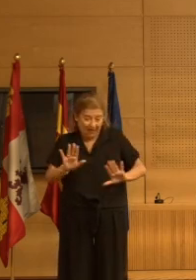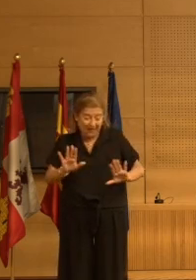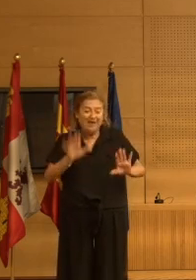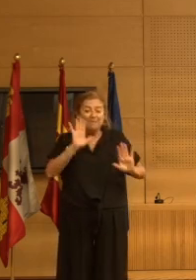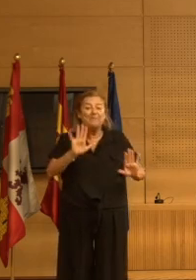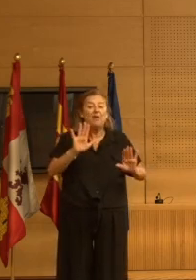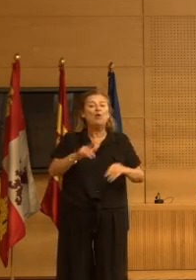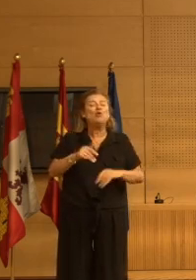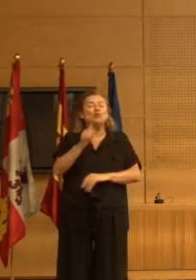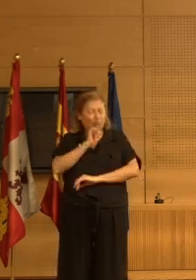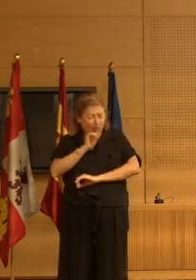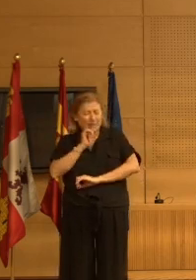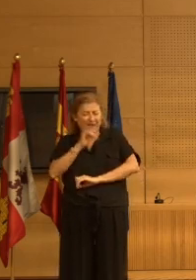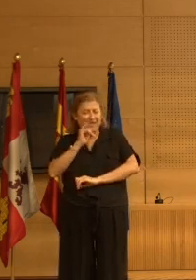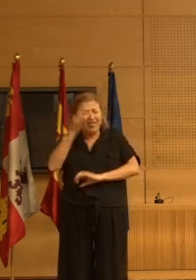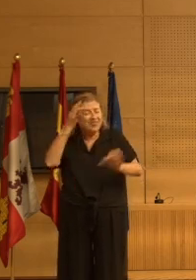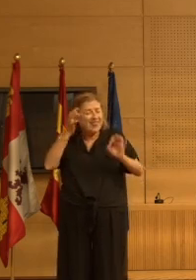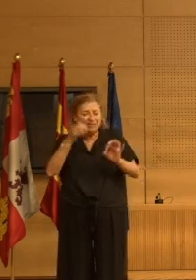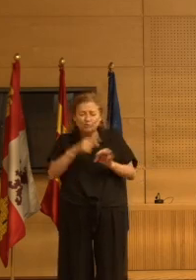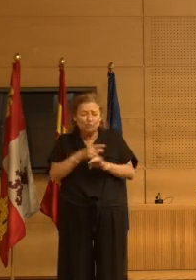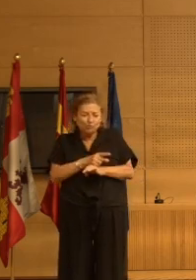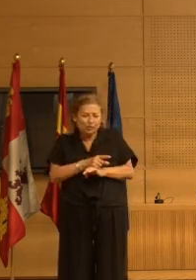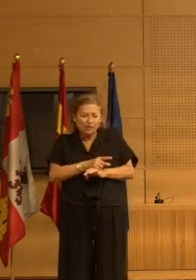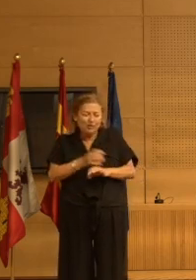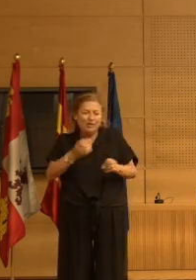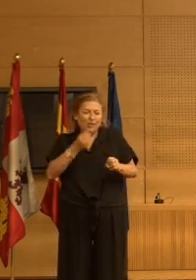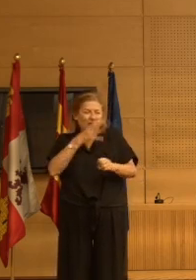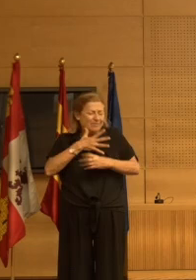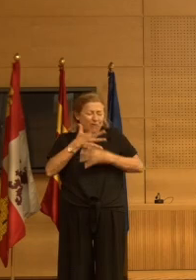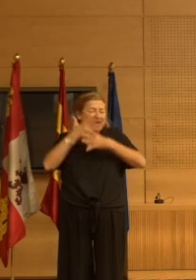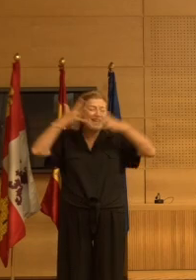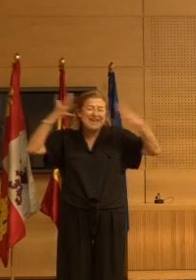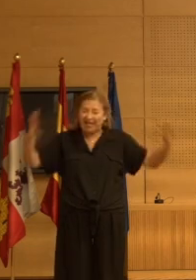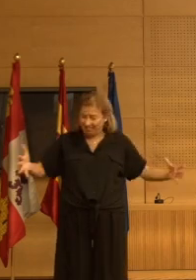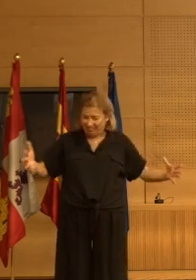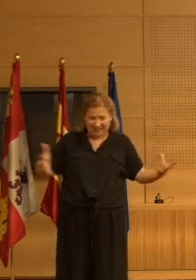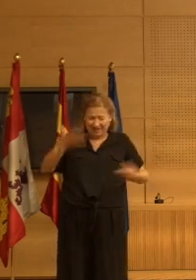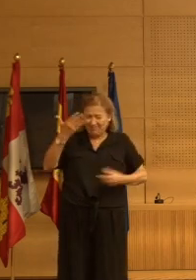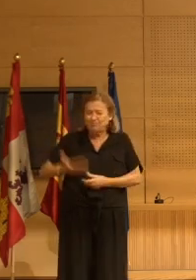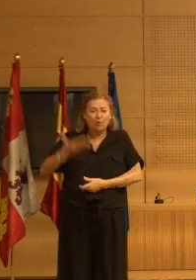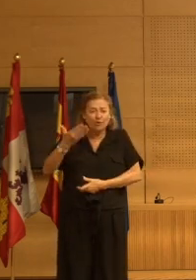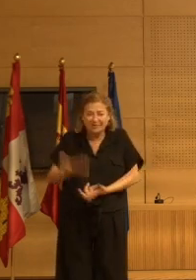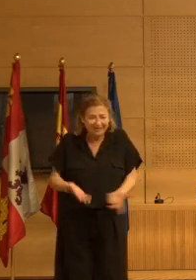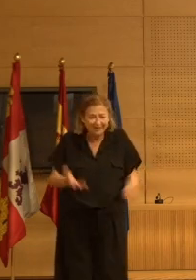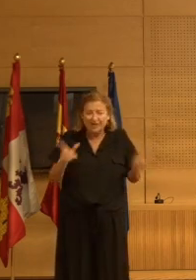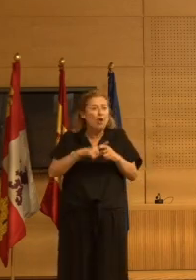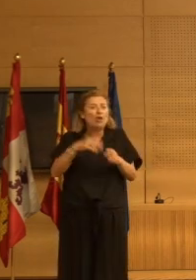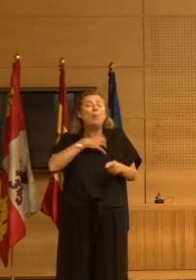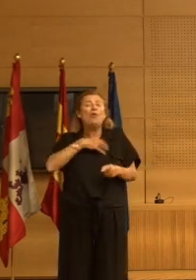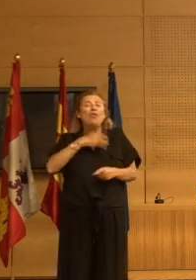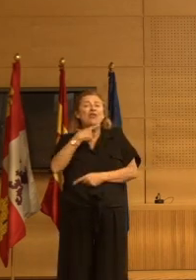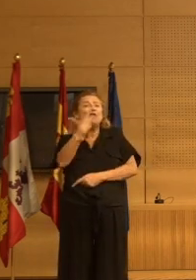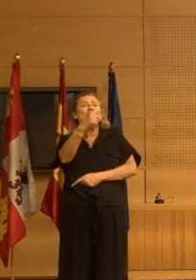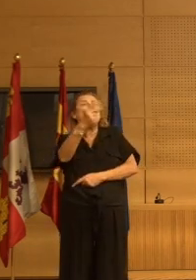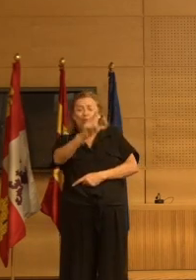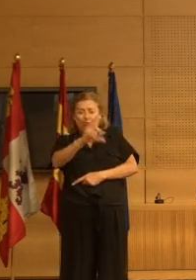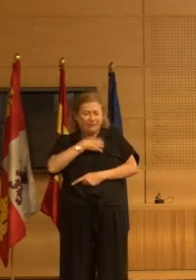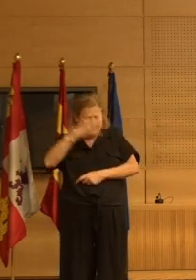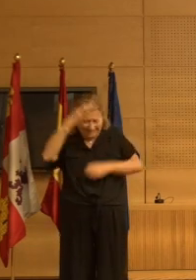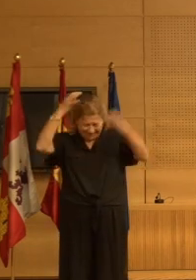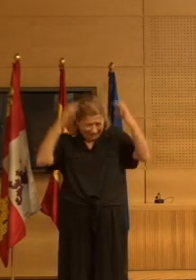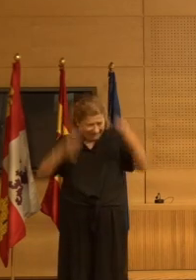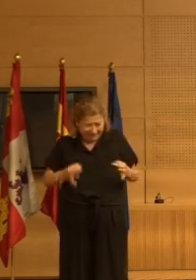pero aún así los datos son de tal magnitud que en mi opinión son incuestionables además la